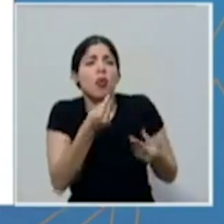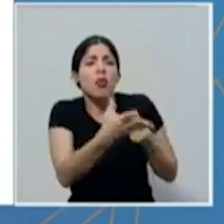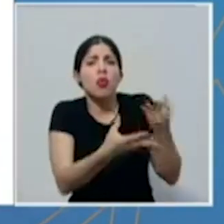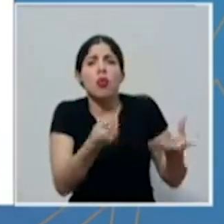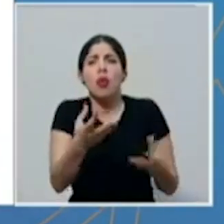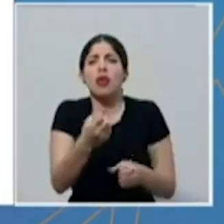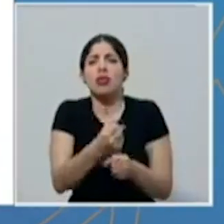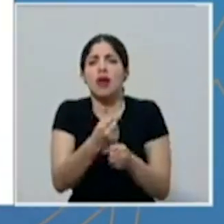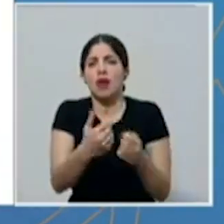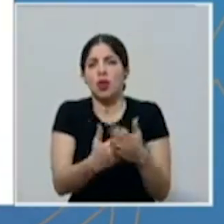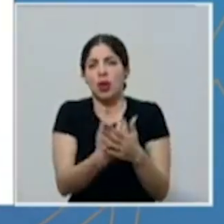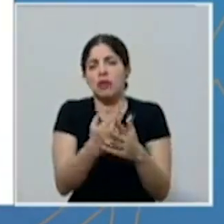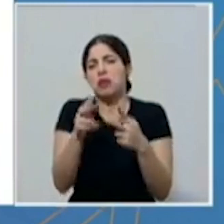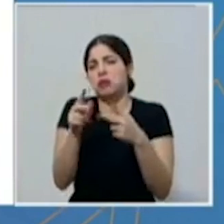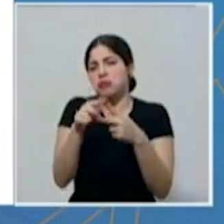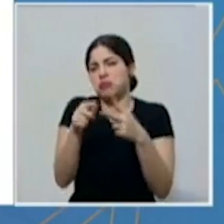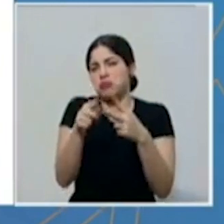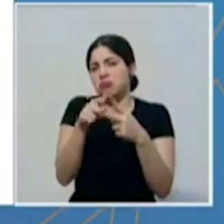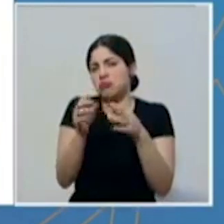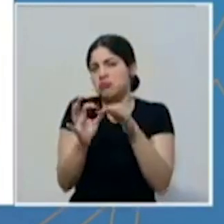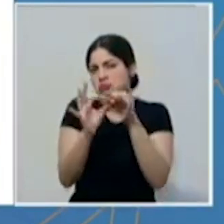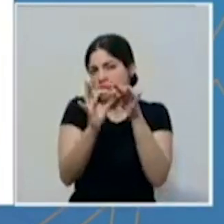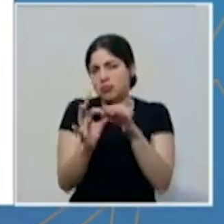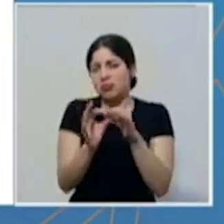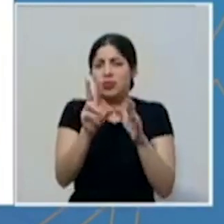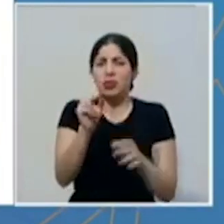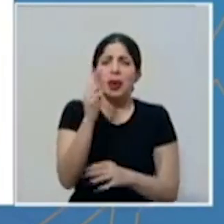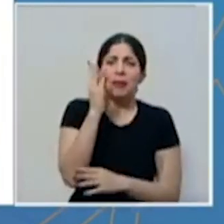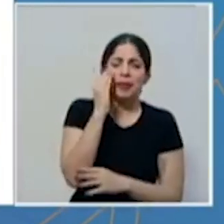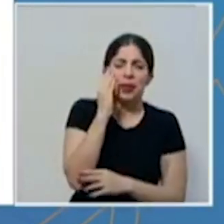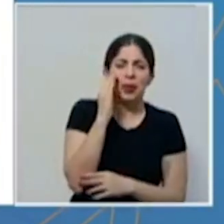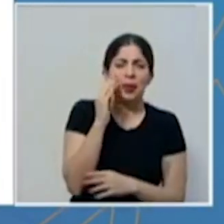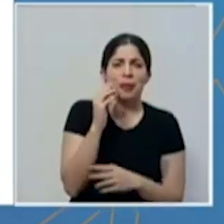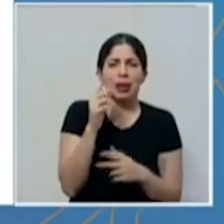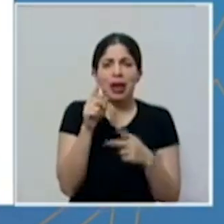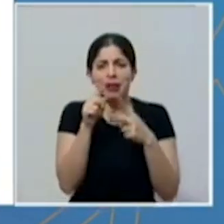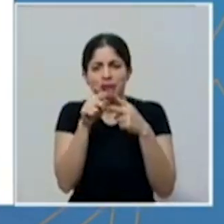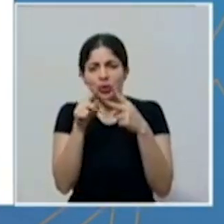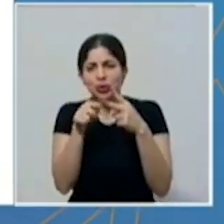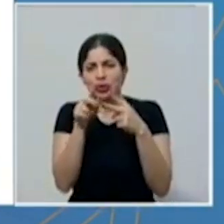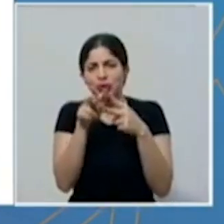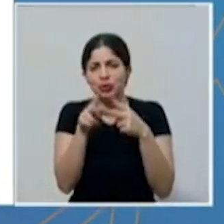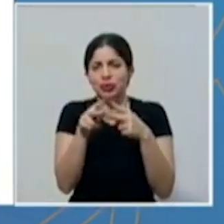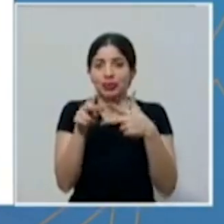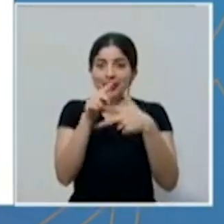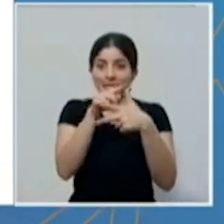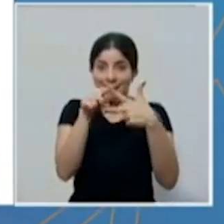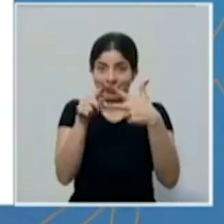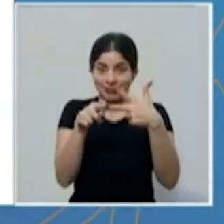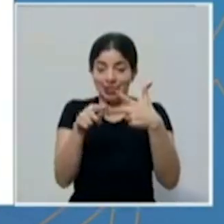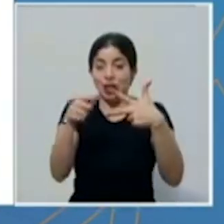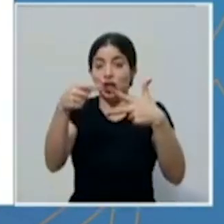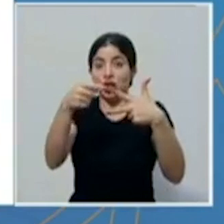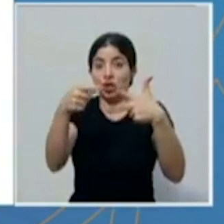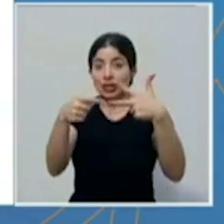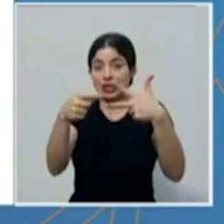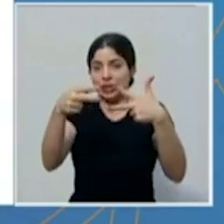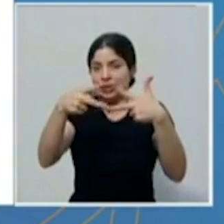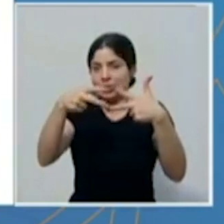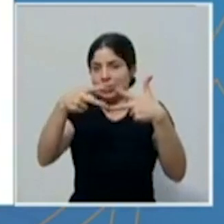también que ver con el eje 2. No se preocupen demasiado. El eje 2 y 3 tienden a